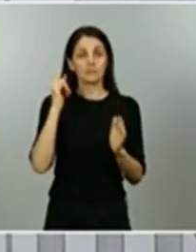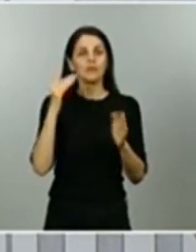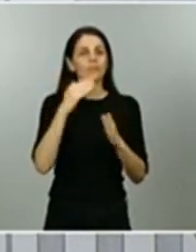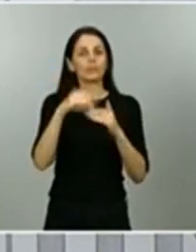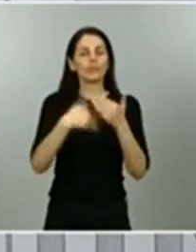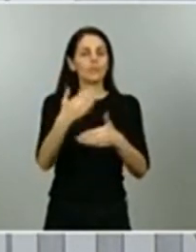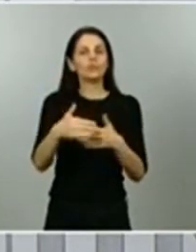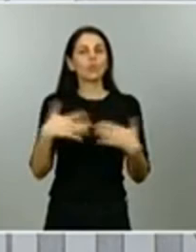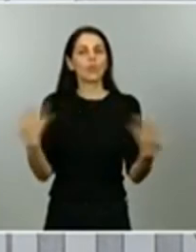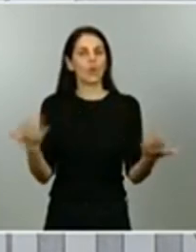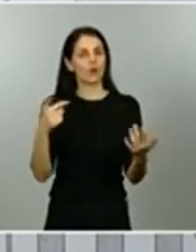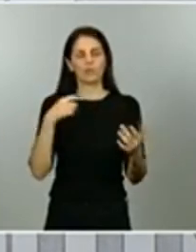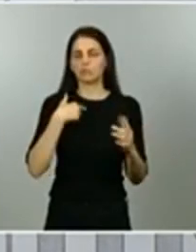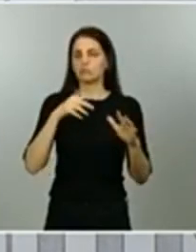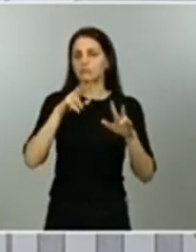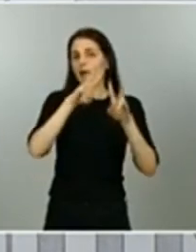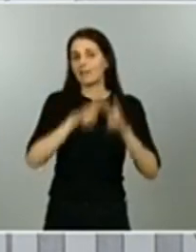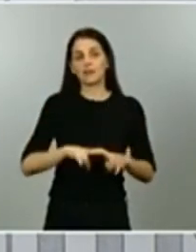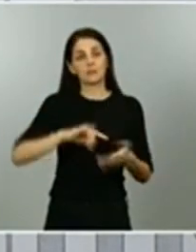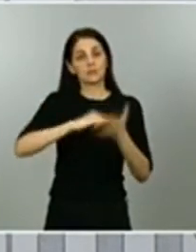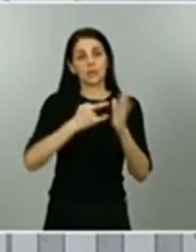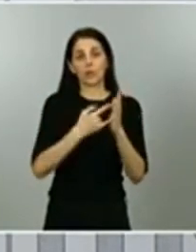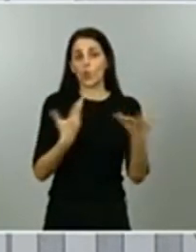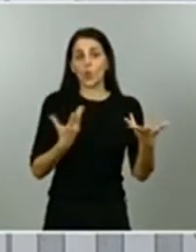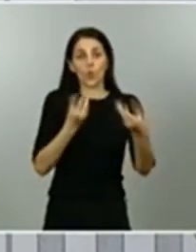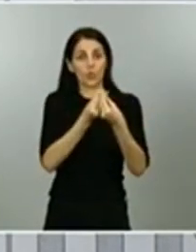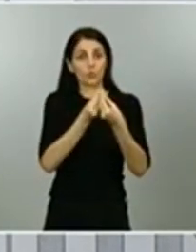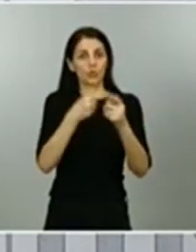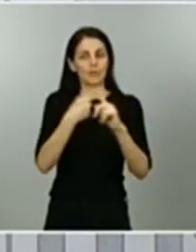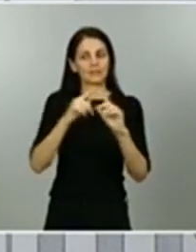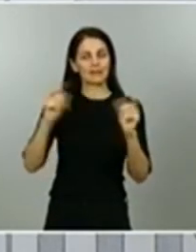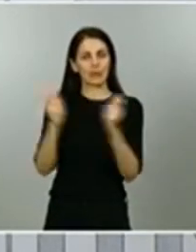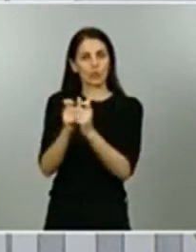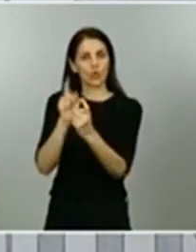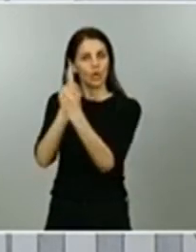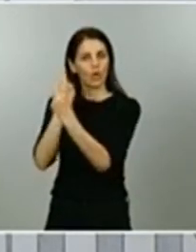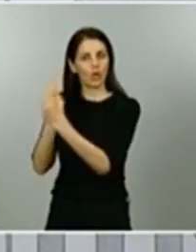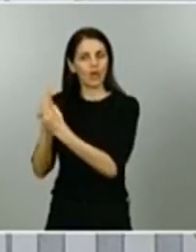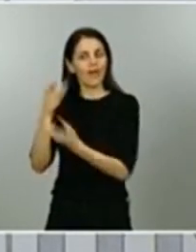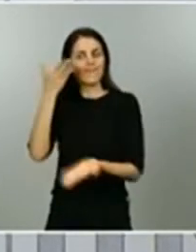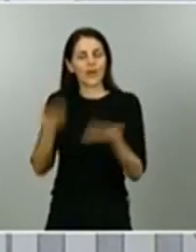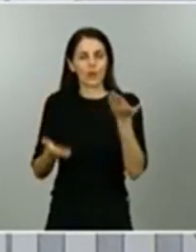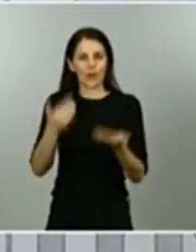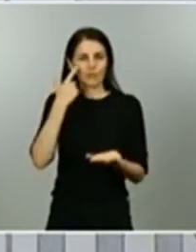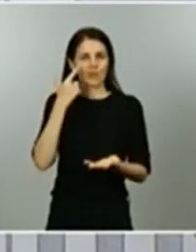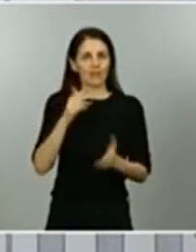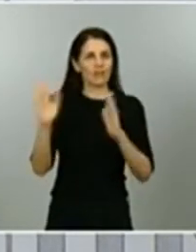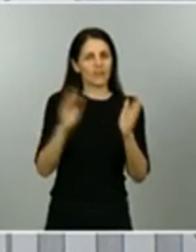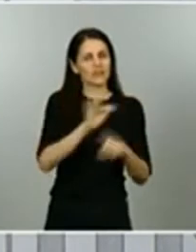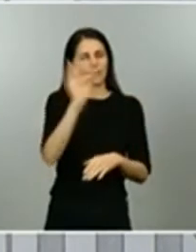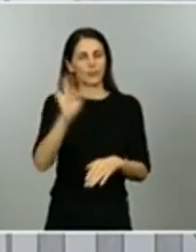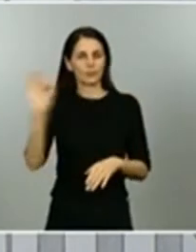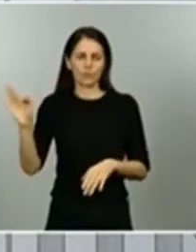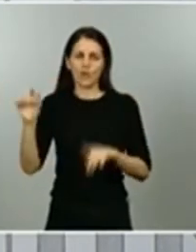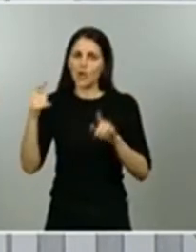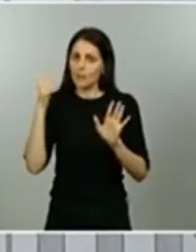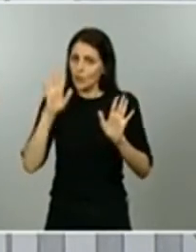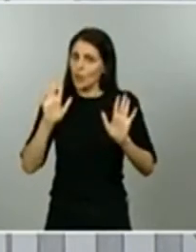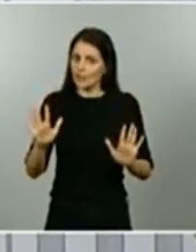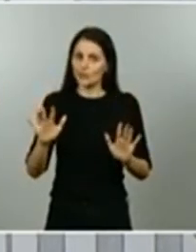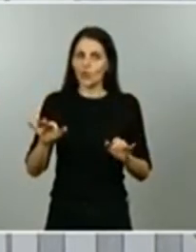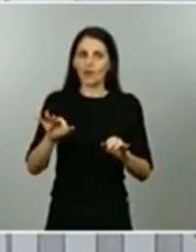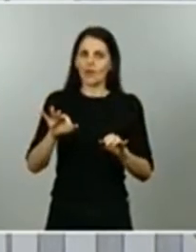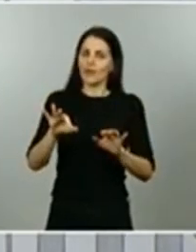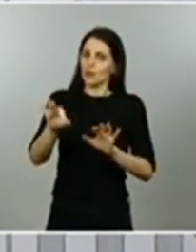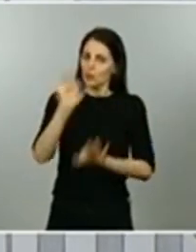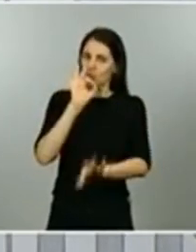unas reuniones bilaterales valorar las cosas para tomar aquellas decisiones que nos parezcan muy bien insisto en que son decisiones muy complejas no es blanco o negro hay mucho